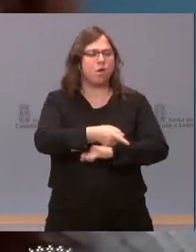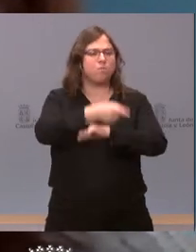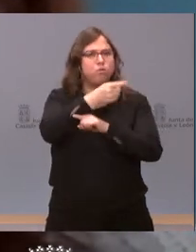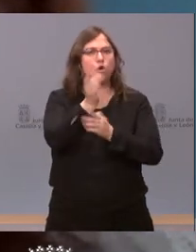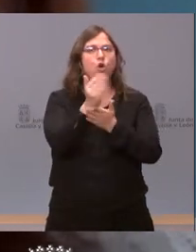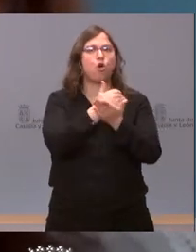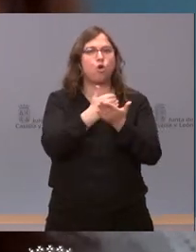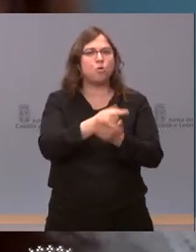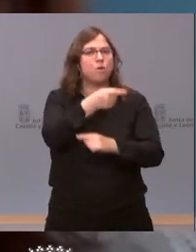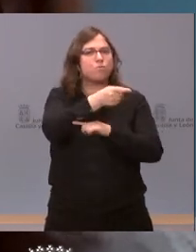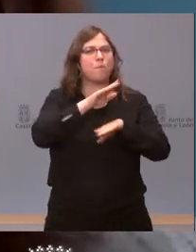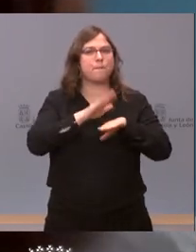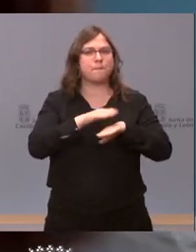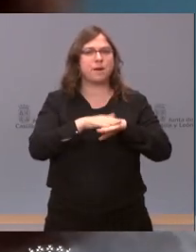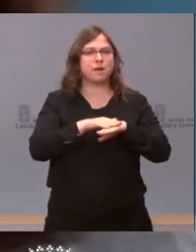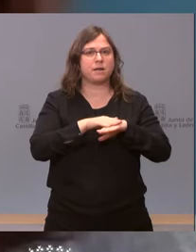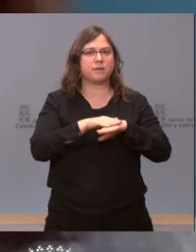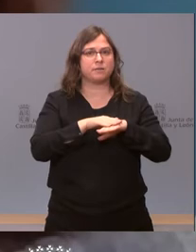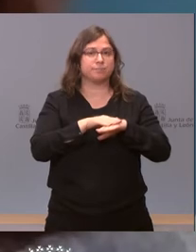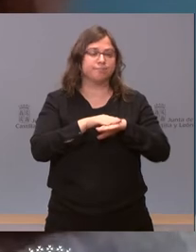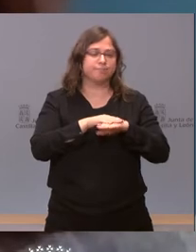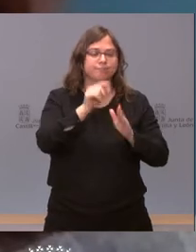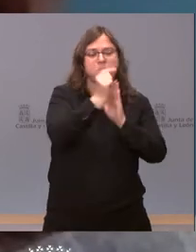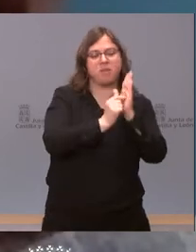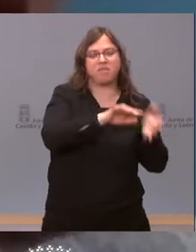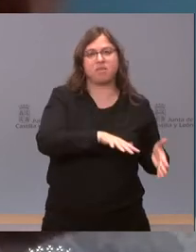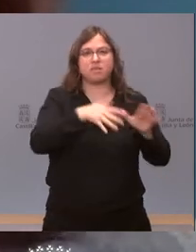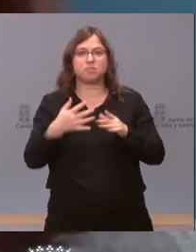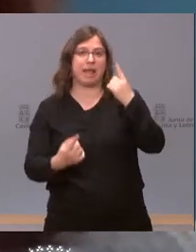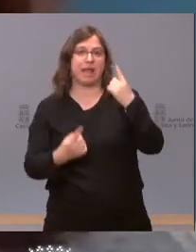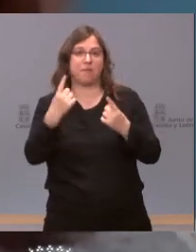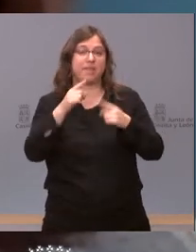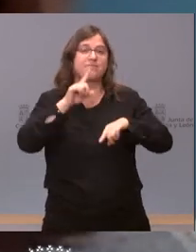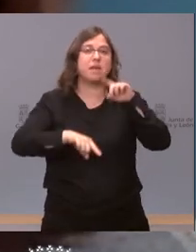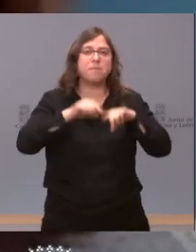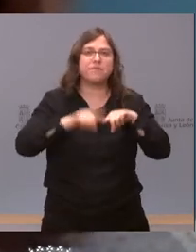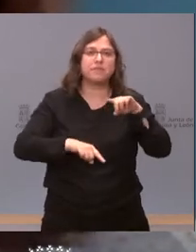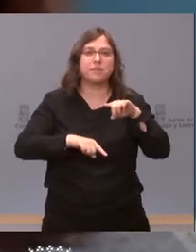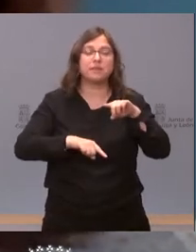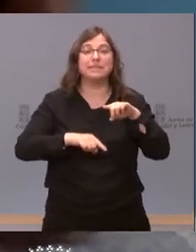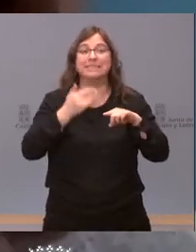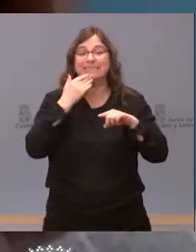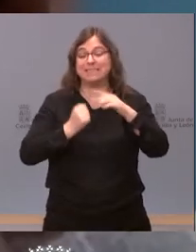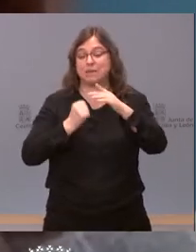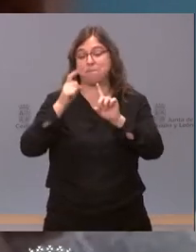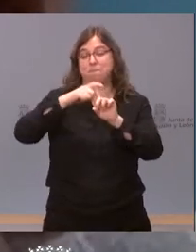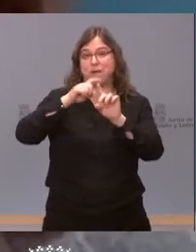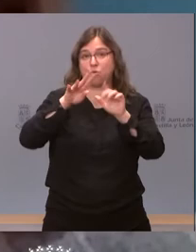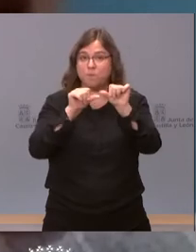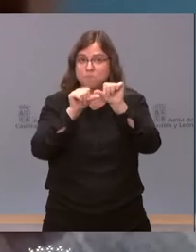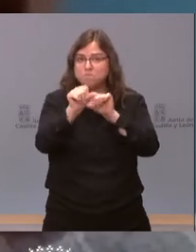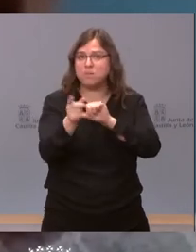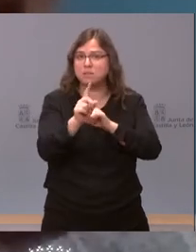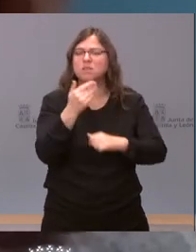autónomas a adoptar medidas una vez si no se prorroga más allá del 9 de mayo. Dice que ha habido